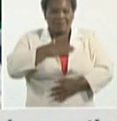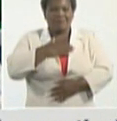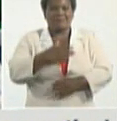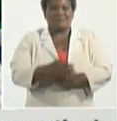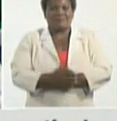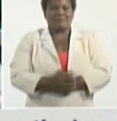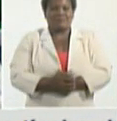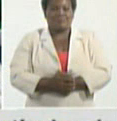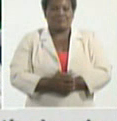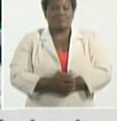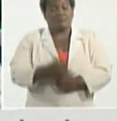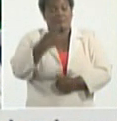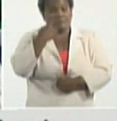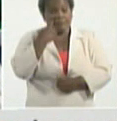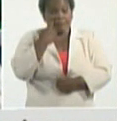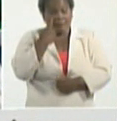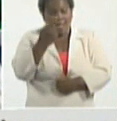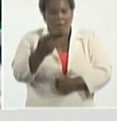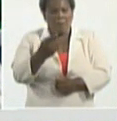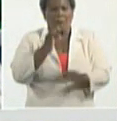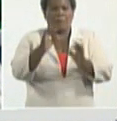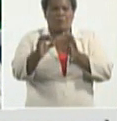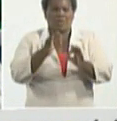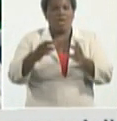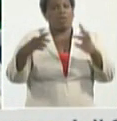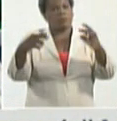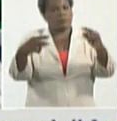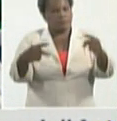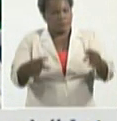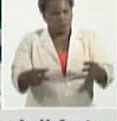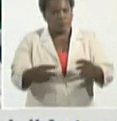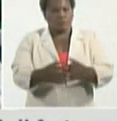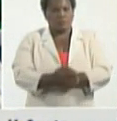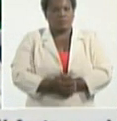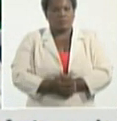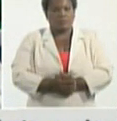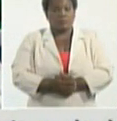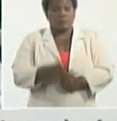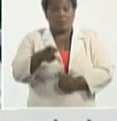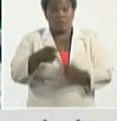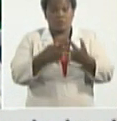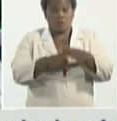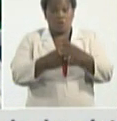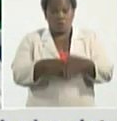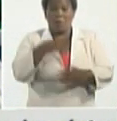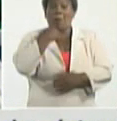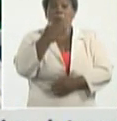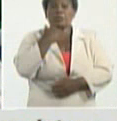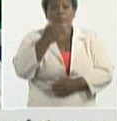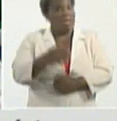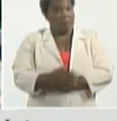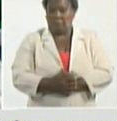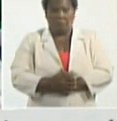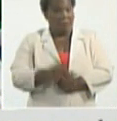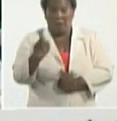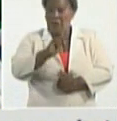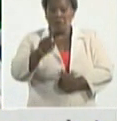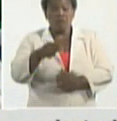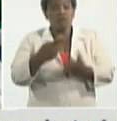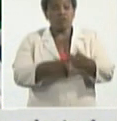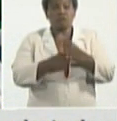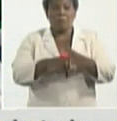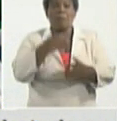miramos todo lo que hay que hacer y vuelvo a repetir eso no se resuelve con policía el Estado